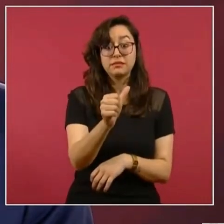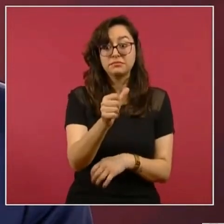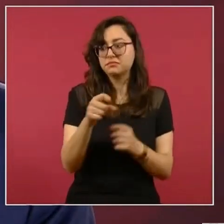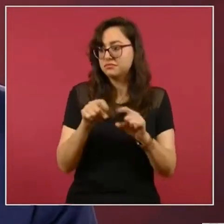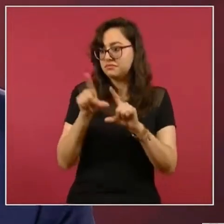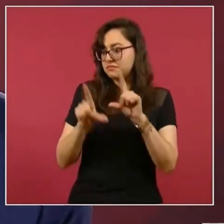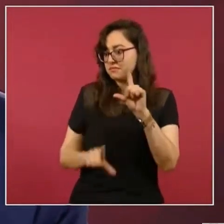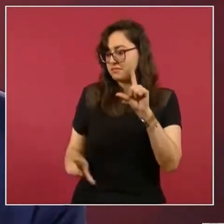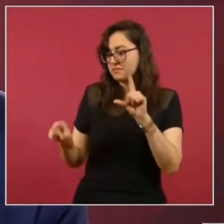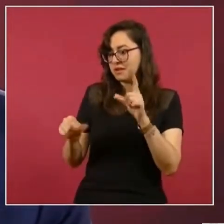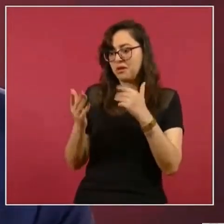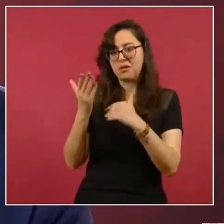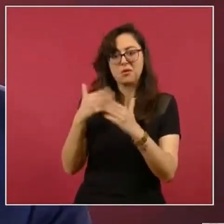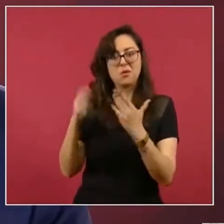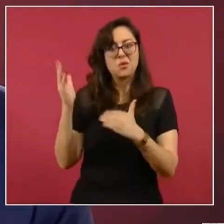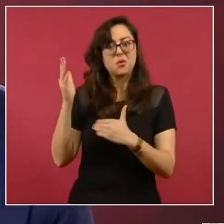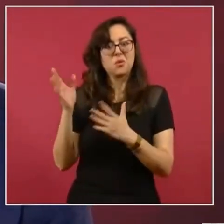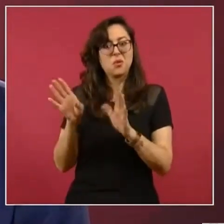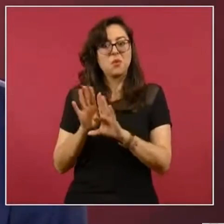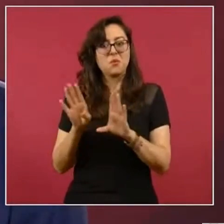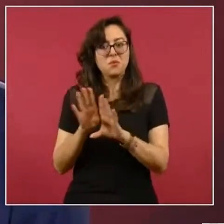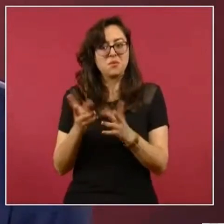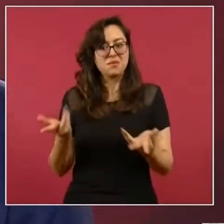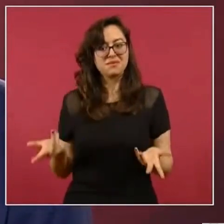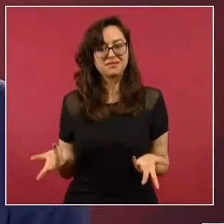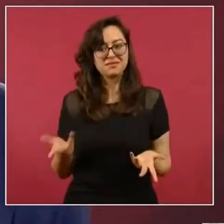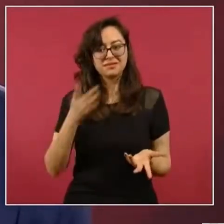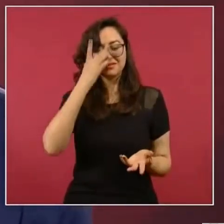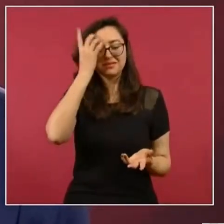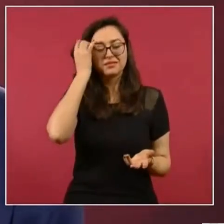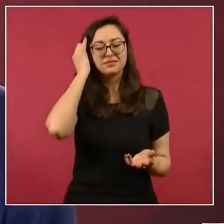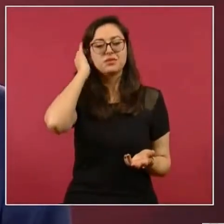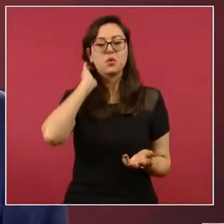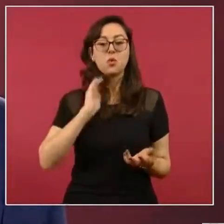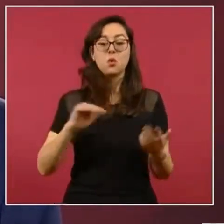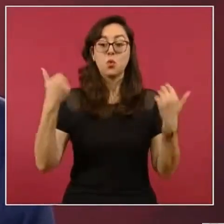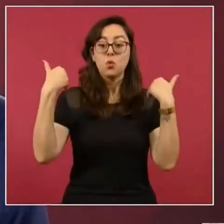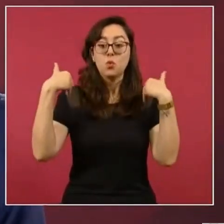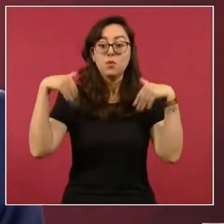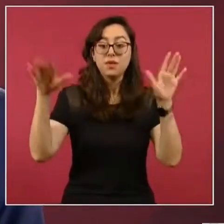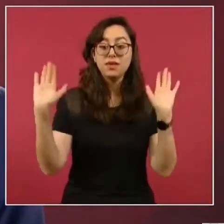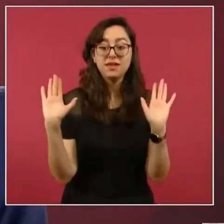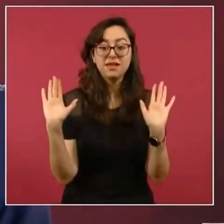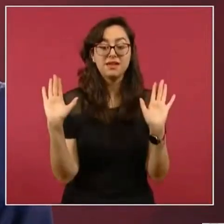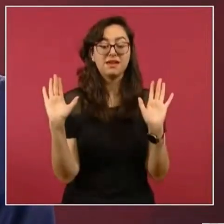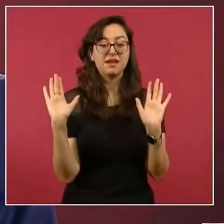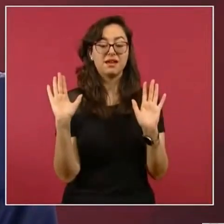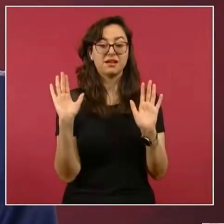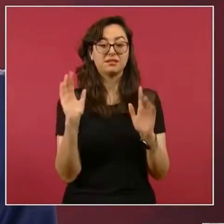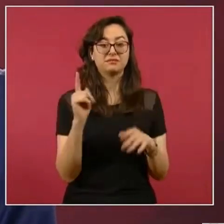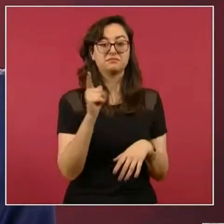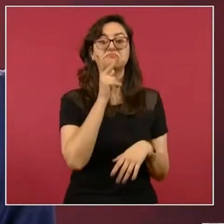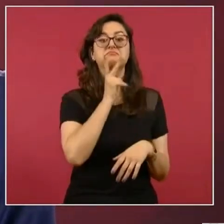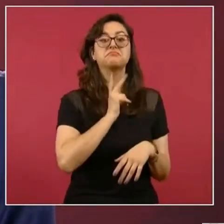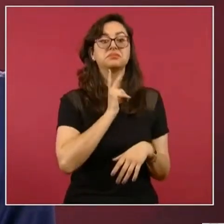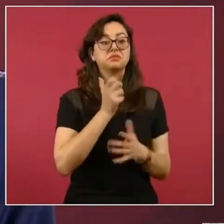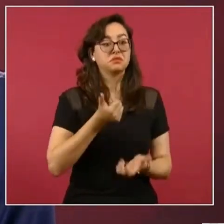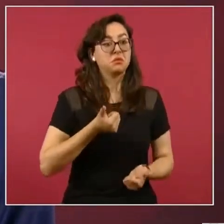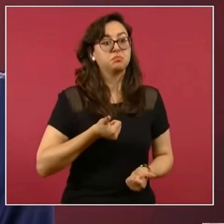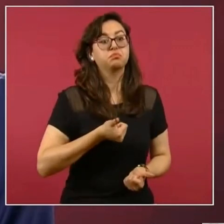Si esas utilidades, esas ganancias se las hubiesen llevado al extranjero.